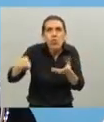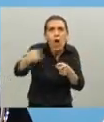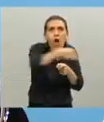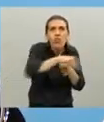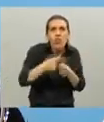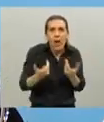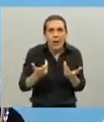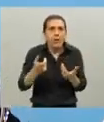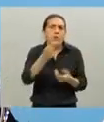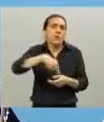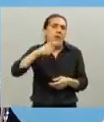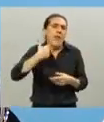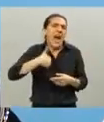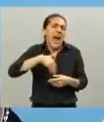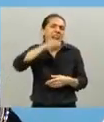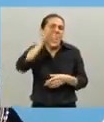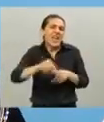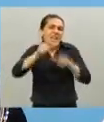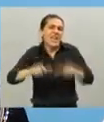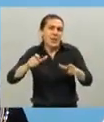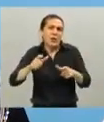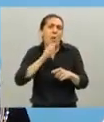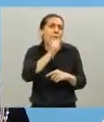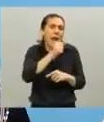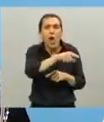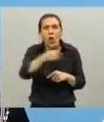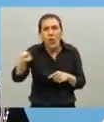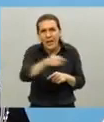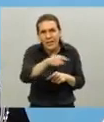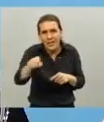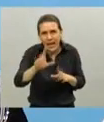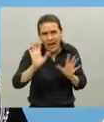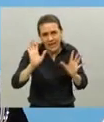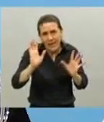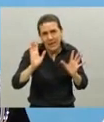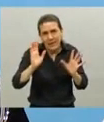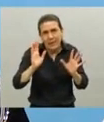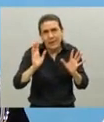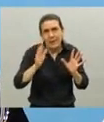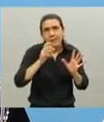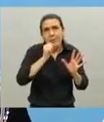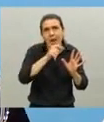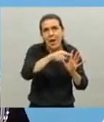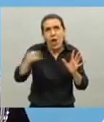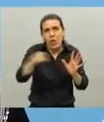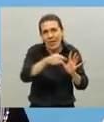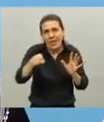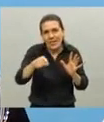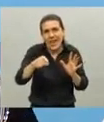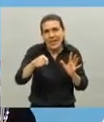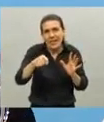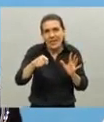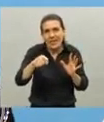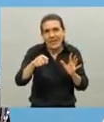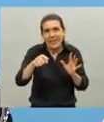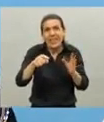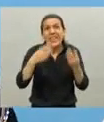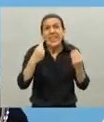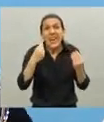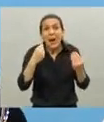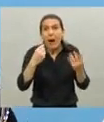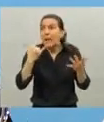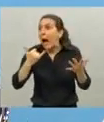todos los argentinos, no ustedes los periodistas, los periodistas tienen la tendencia a contar